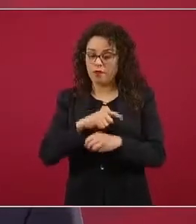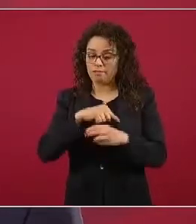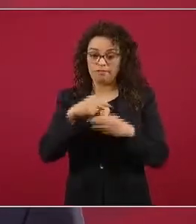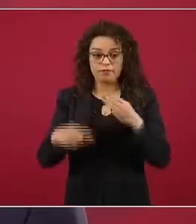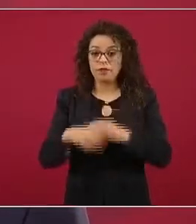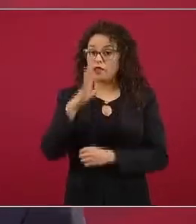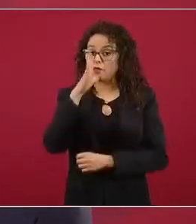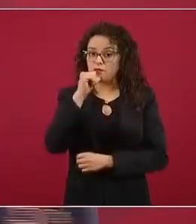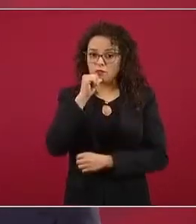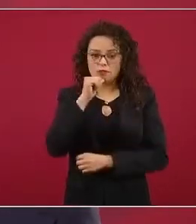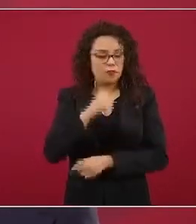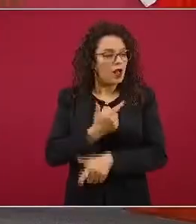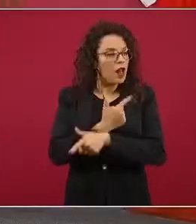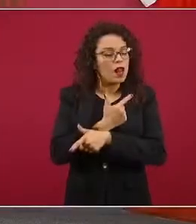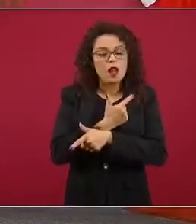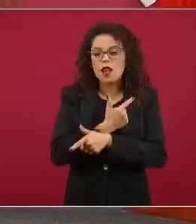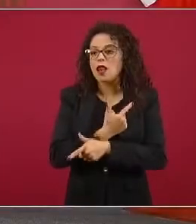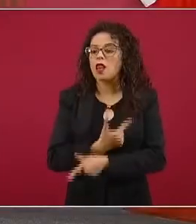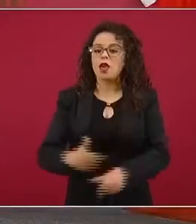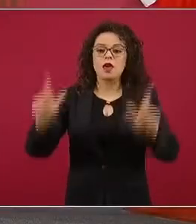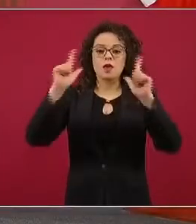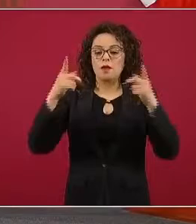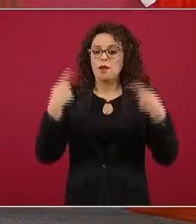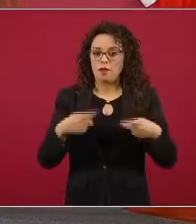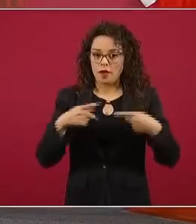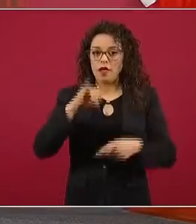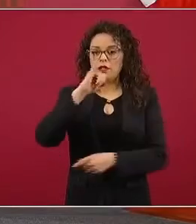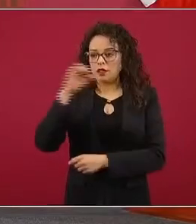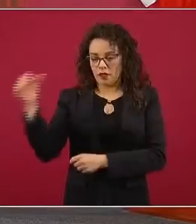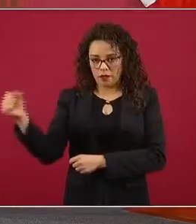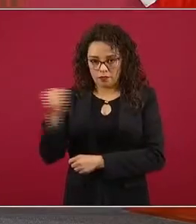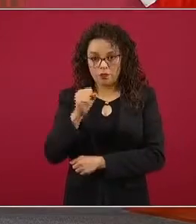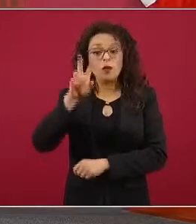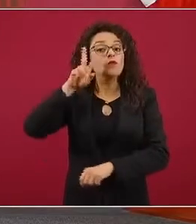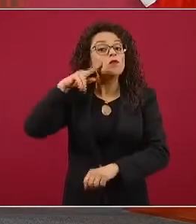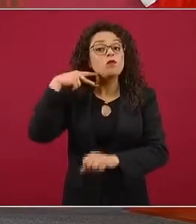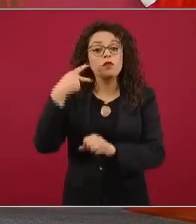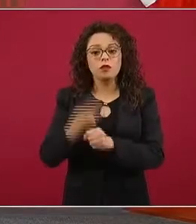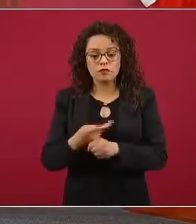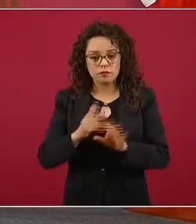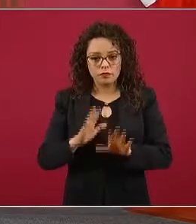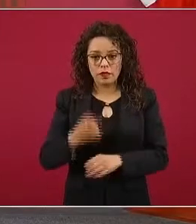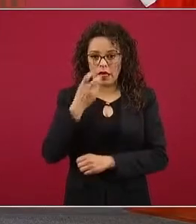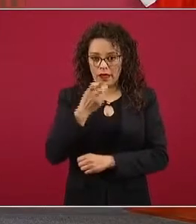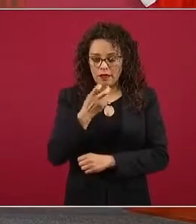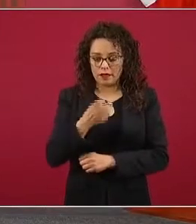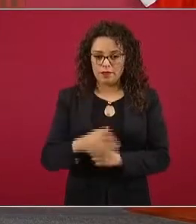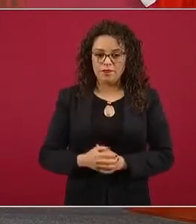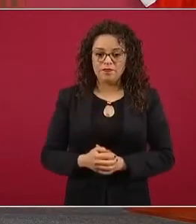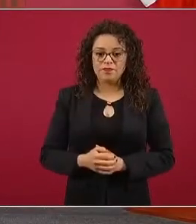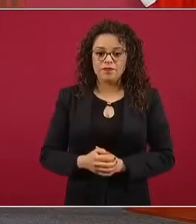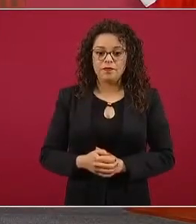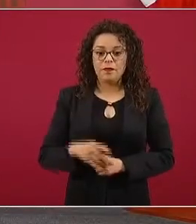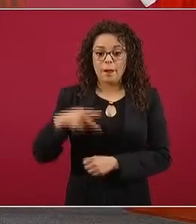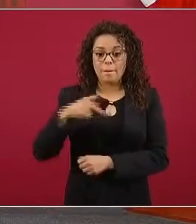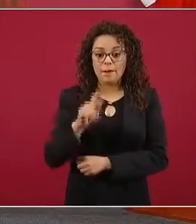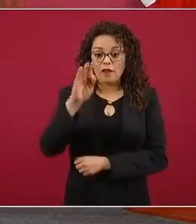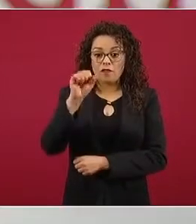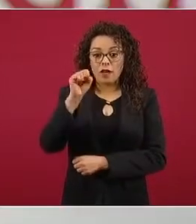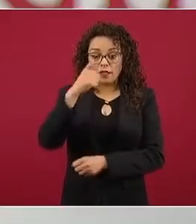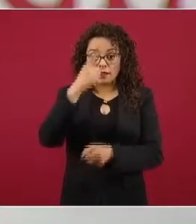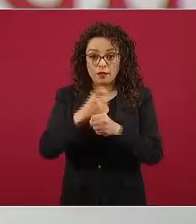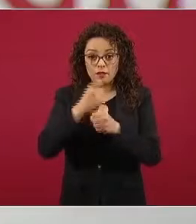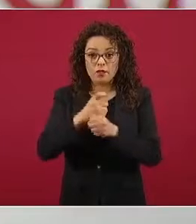ser personas libres, esto en todo el proceso. Pero en la etapa uno lo que es la prioridad uno